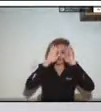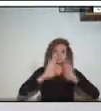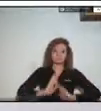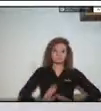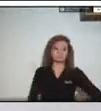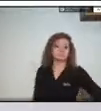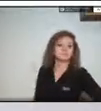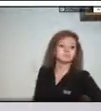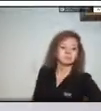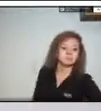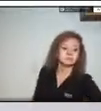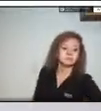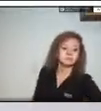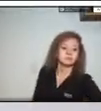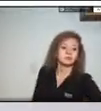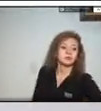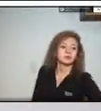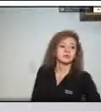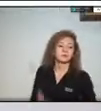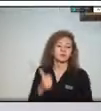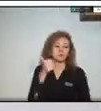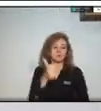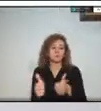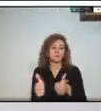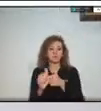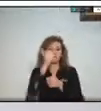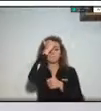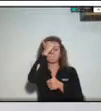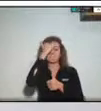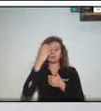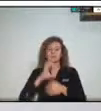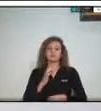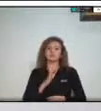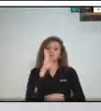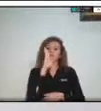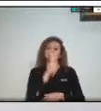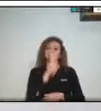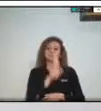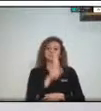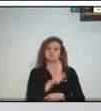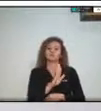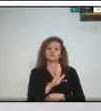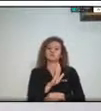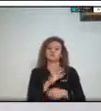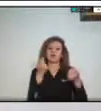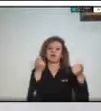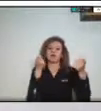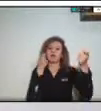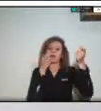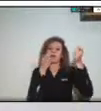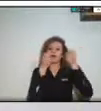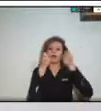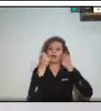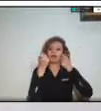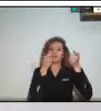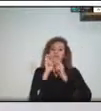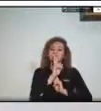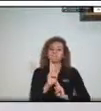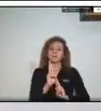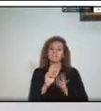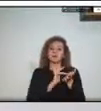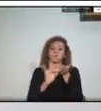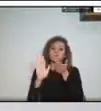consiste cuáles son las principales características que tienen las estrategias de respuesta a emergencias de su territorio